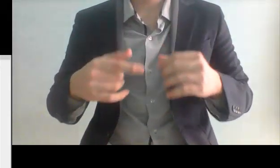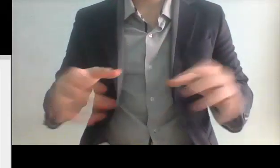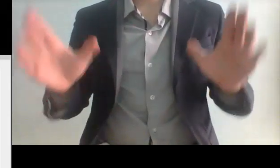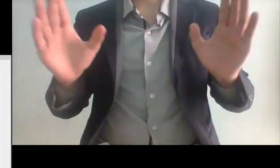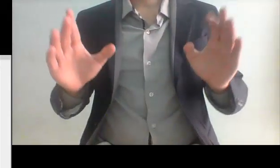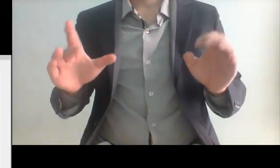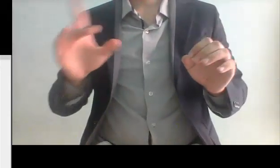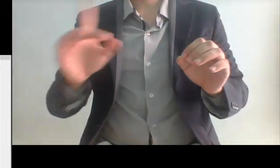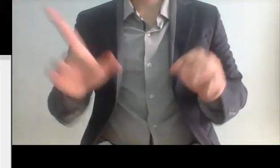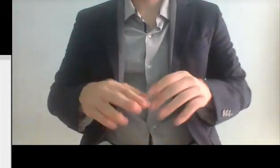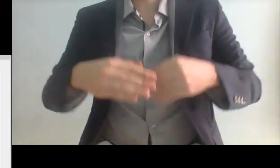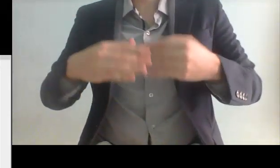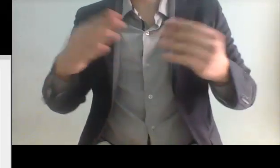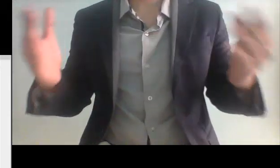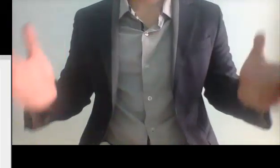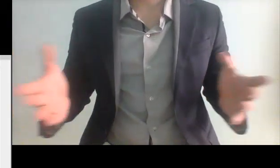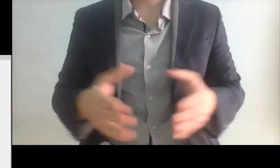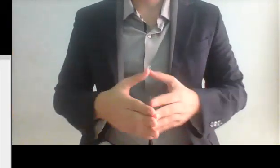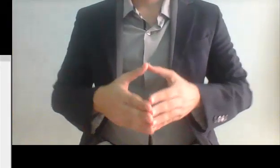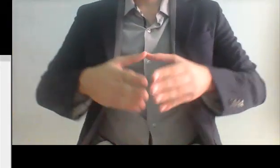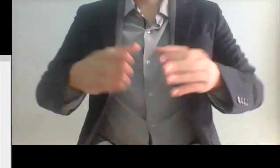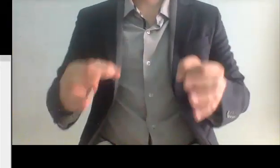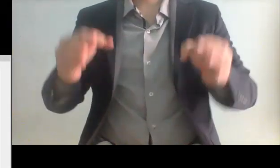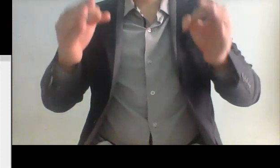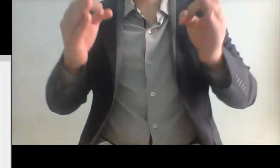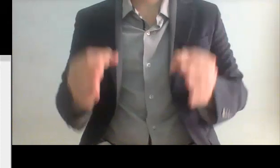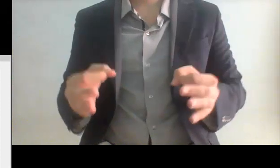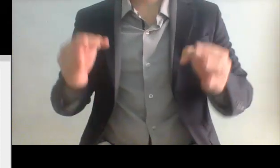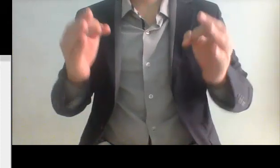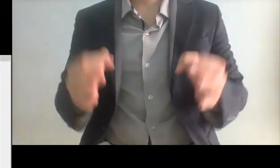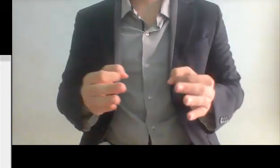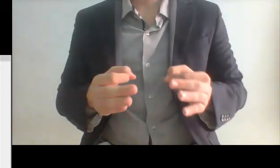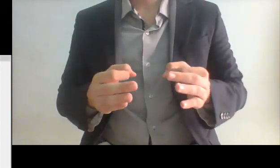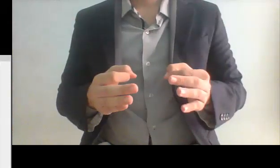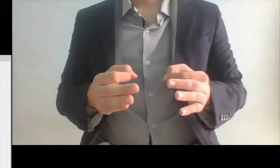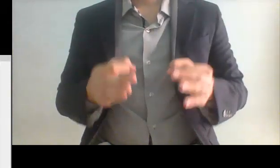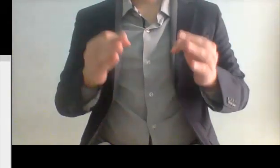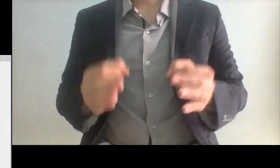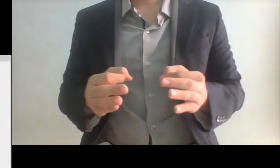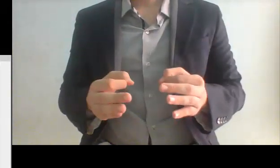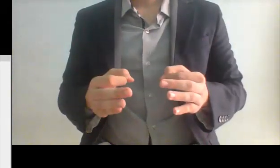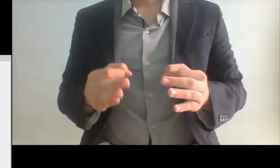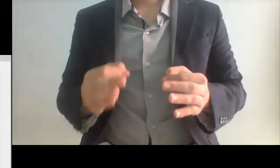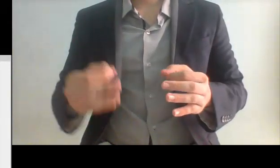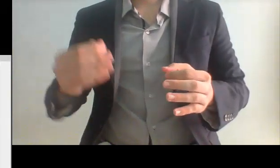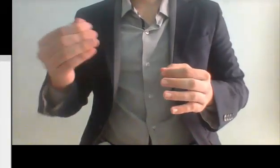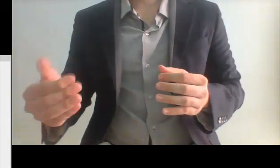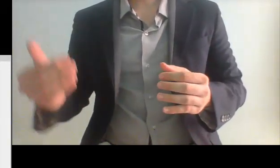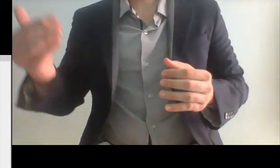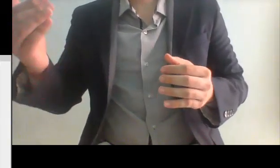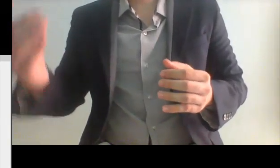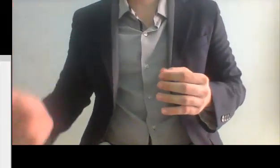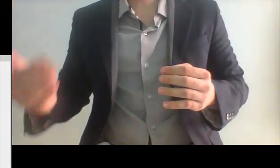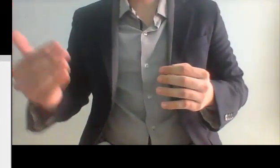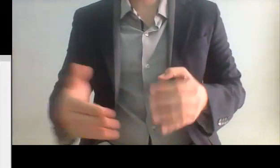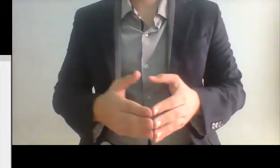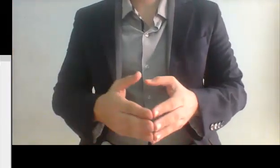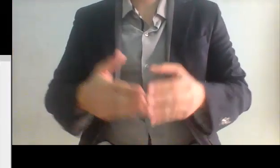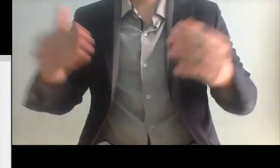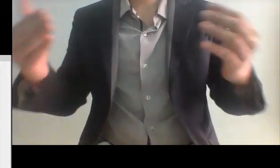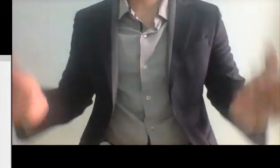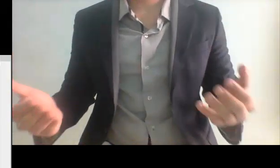quiere ir a Inglaterra señores no se va a a Inglaterra no va a decir a dónde se va a ir porque porque la va a estar buscando